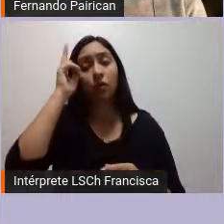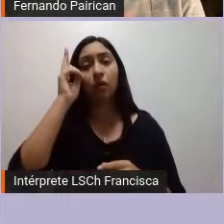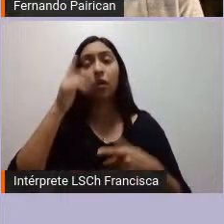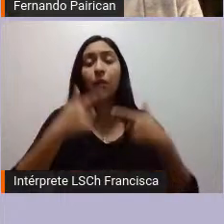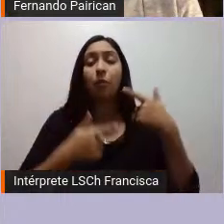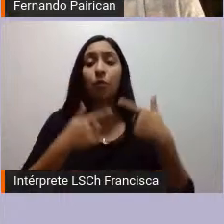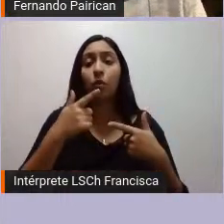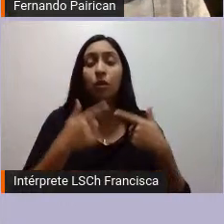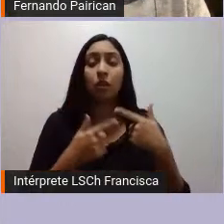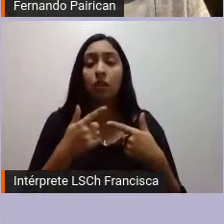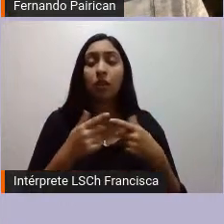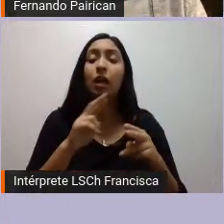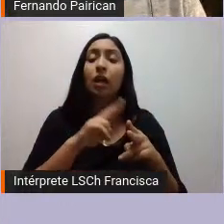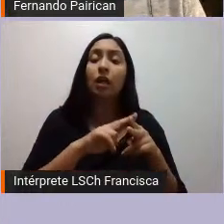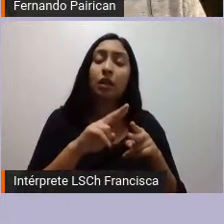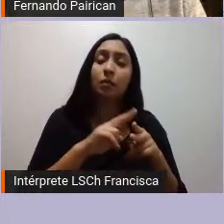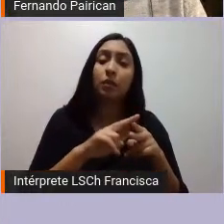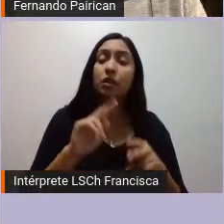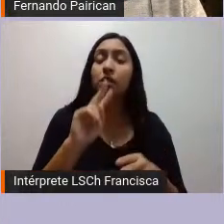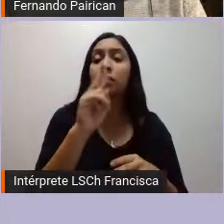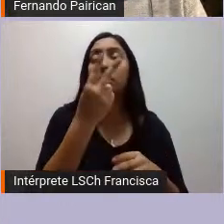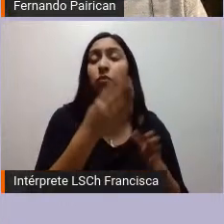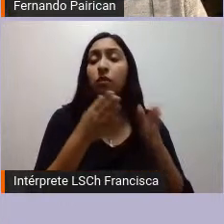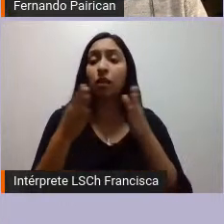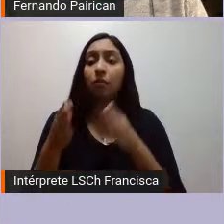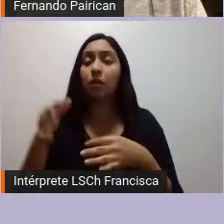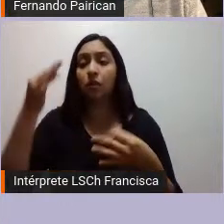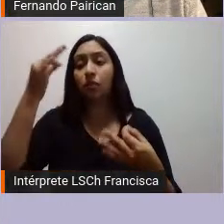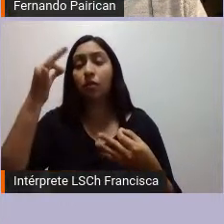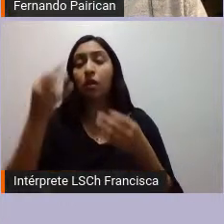establecidas en la segunda parte del documento que es el nuevo trato